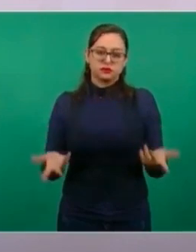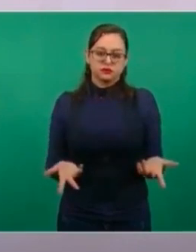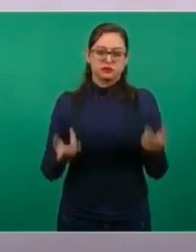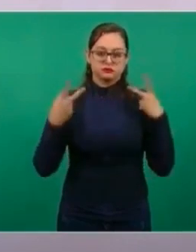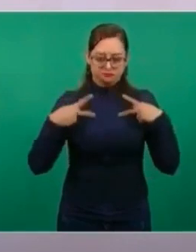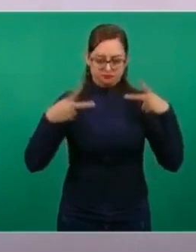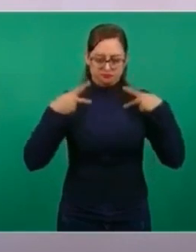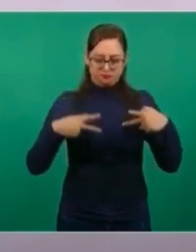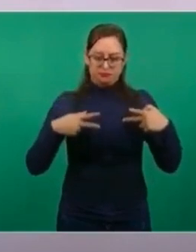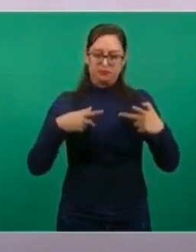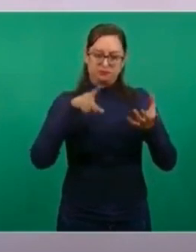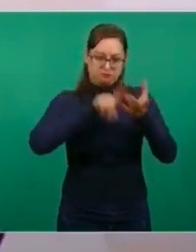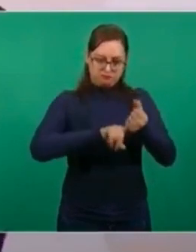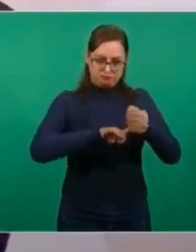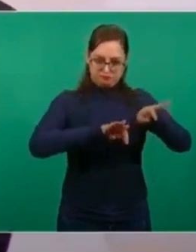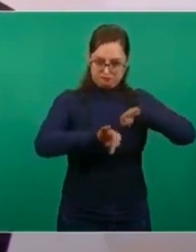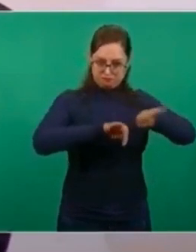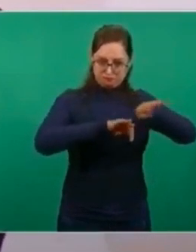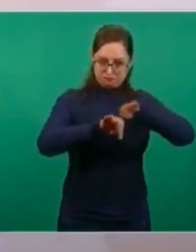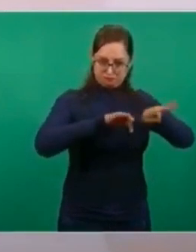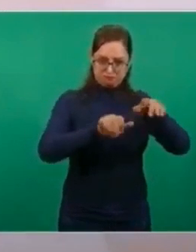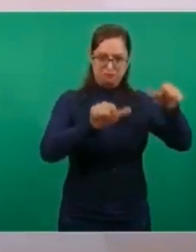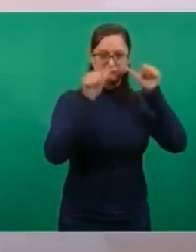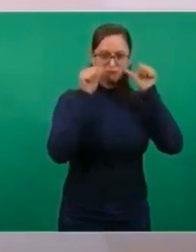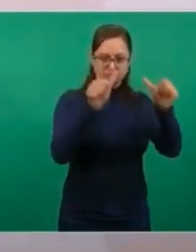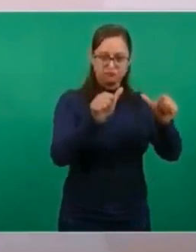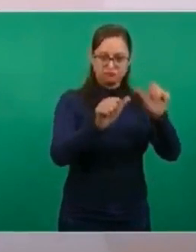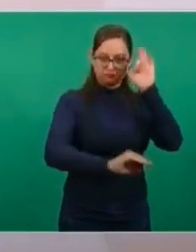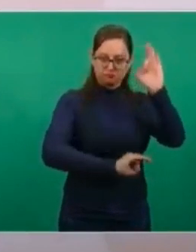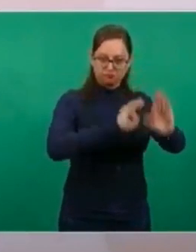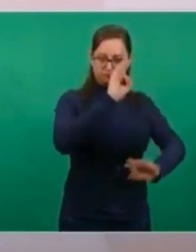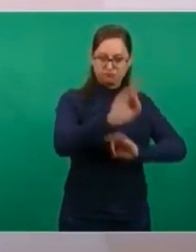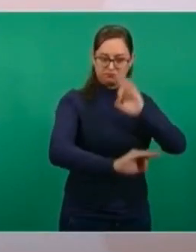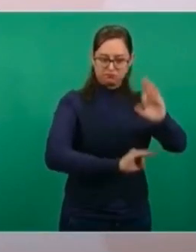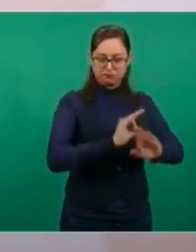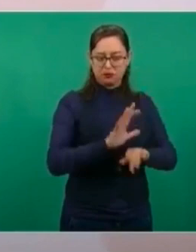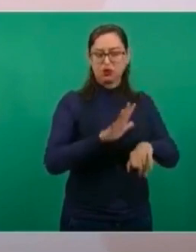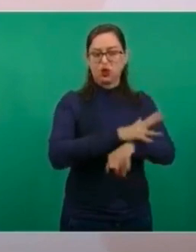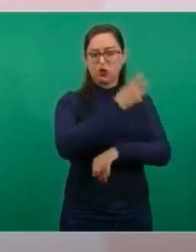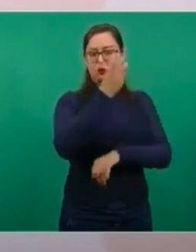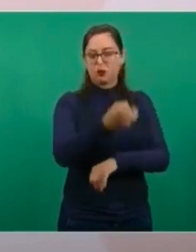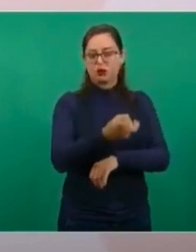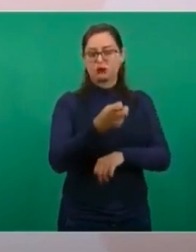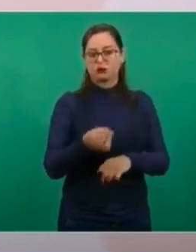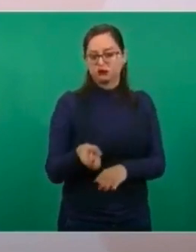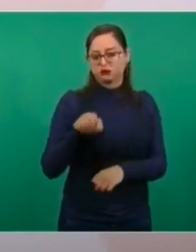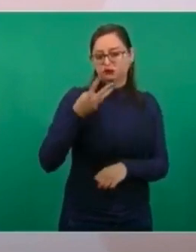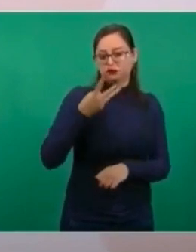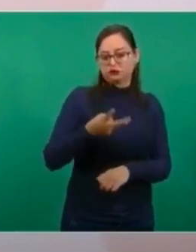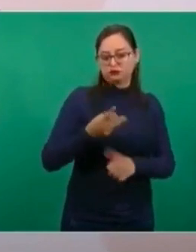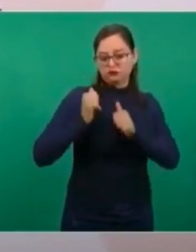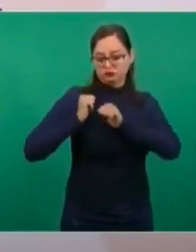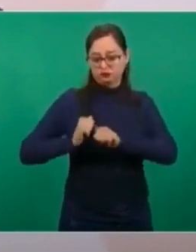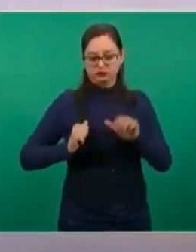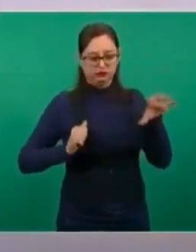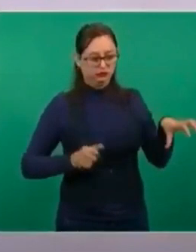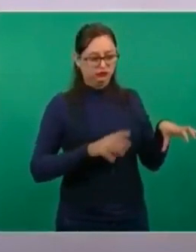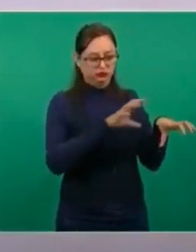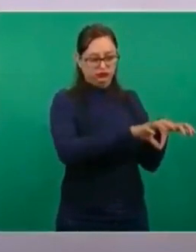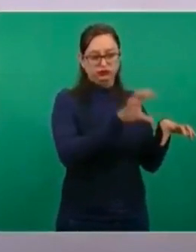los trabajadores. Y por eso se creó este sistema tripartito de cuotas